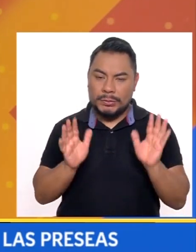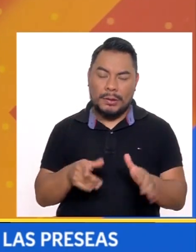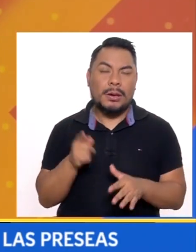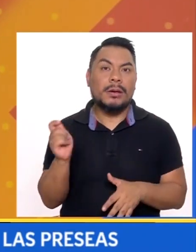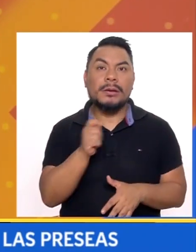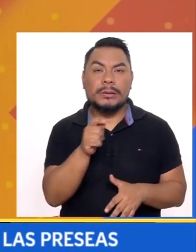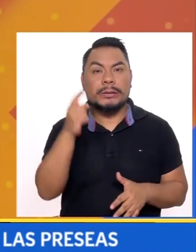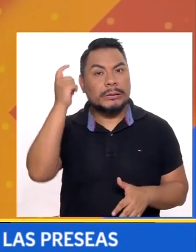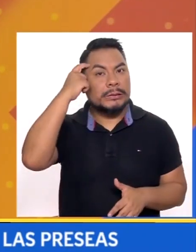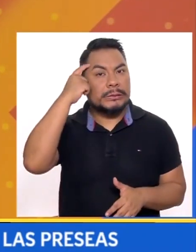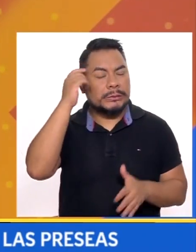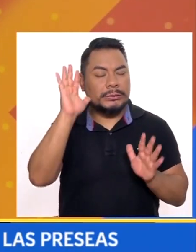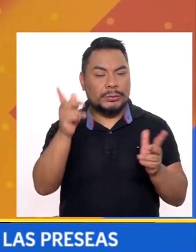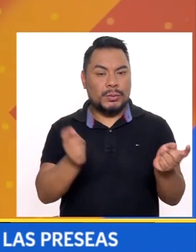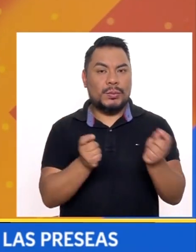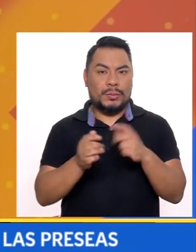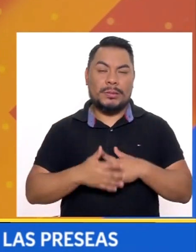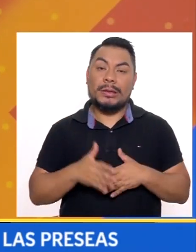¿Cómo